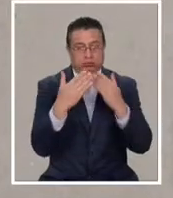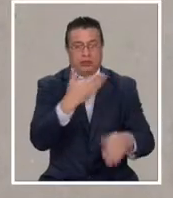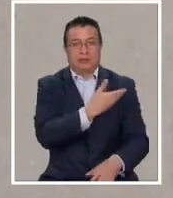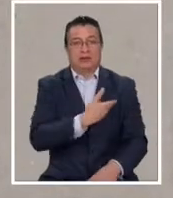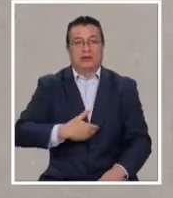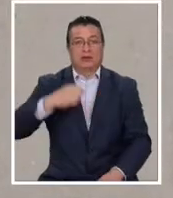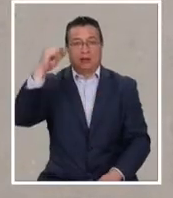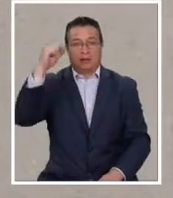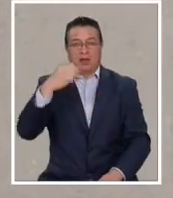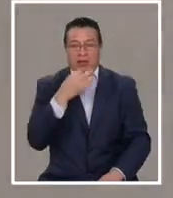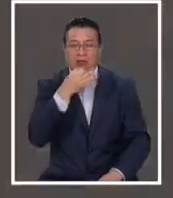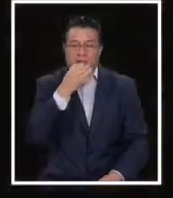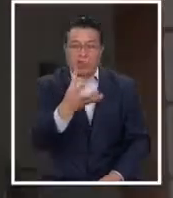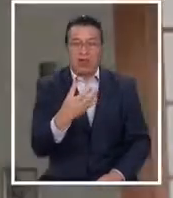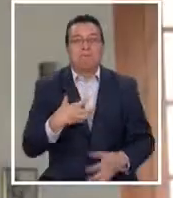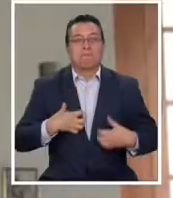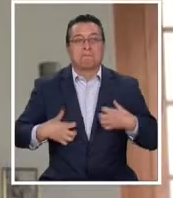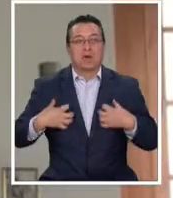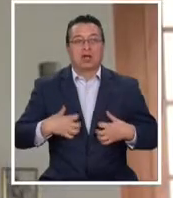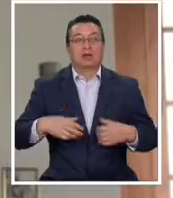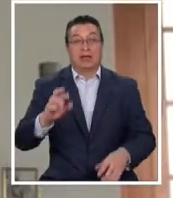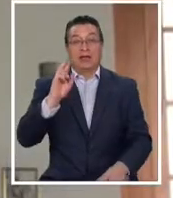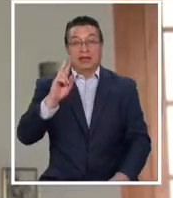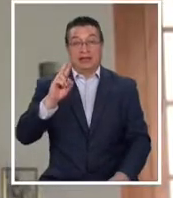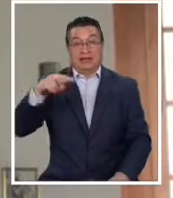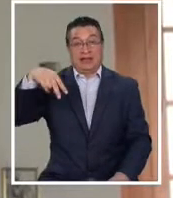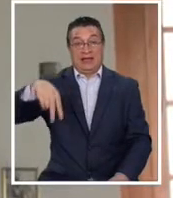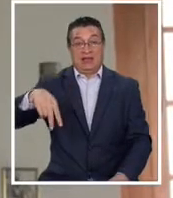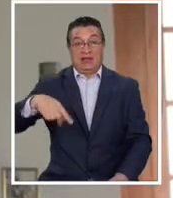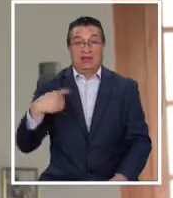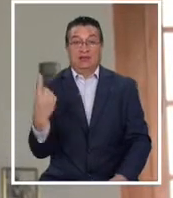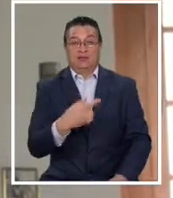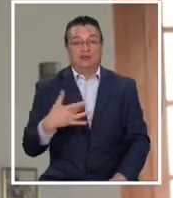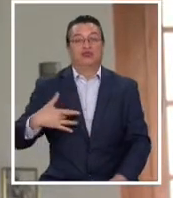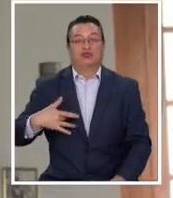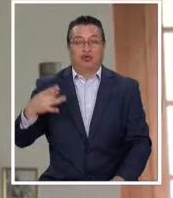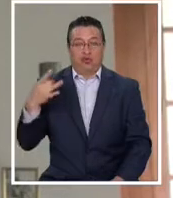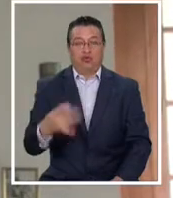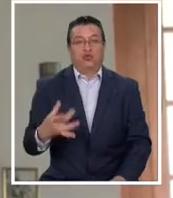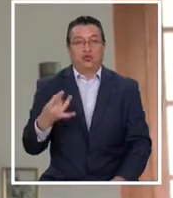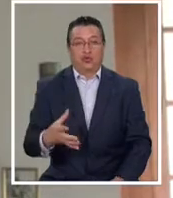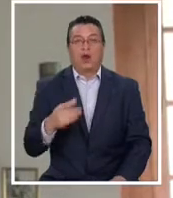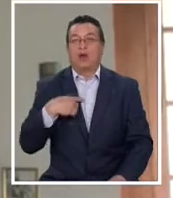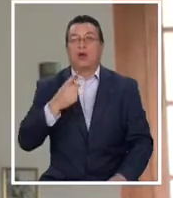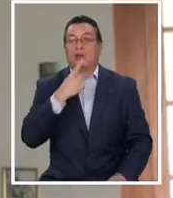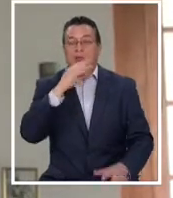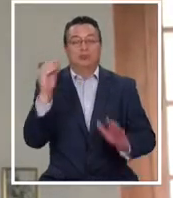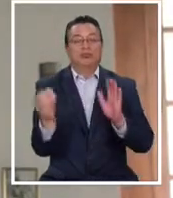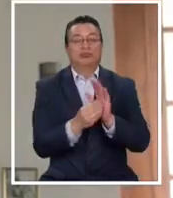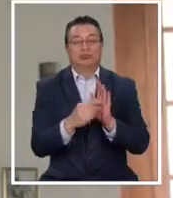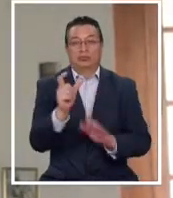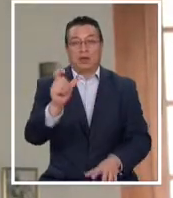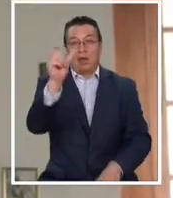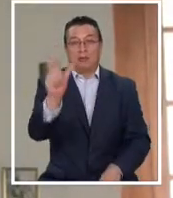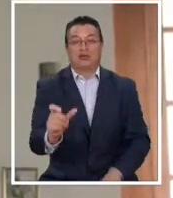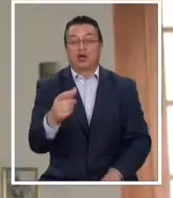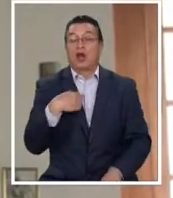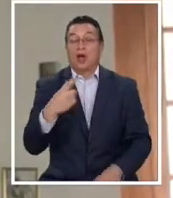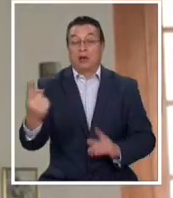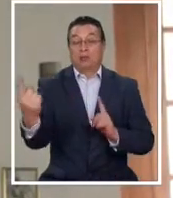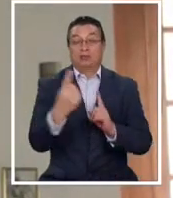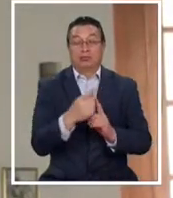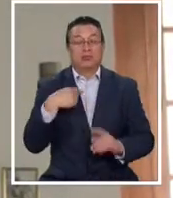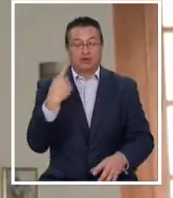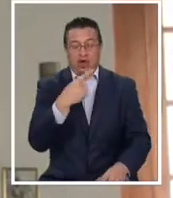para manifestar su molestia. A Renovación Nacional le duele no haber puesto un hombre en su fila. Pero sin embargo,